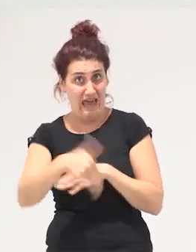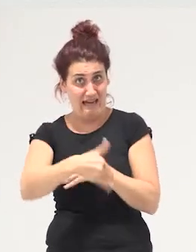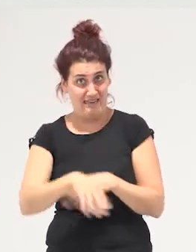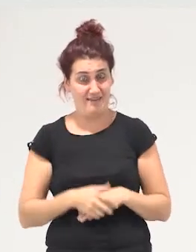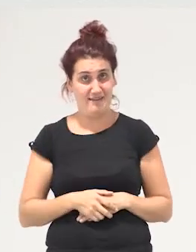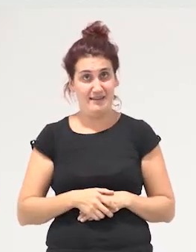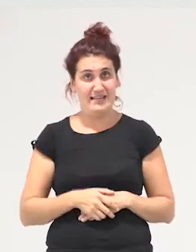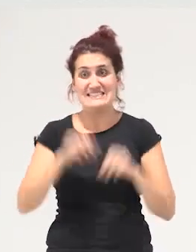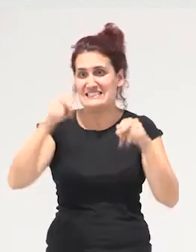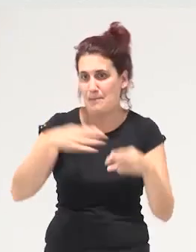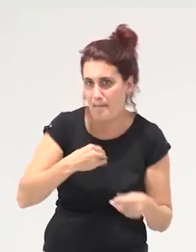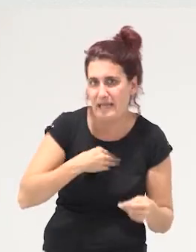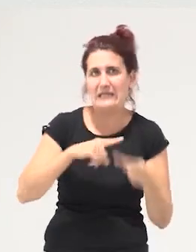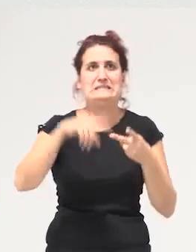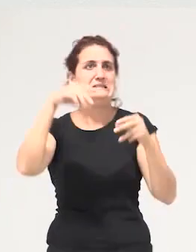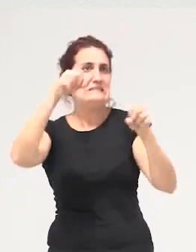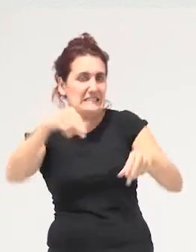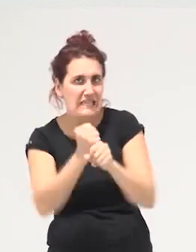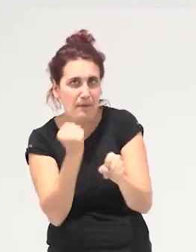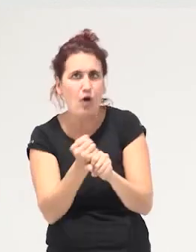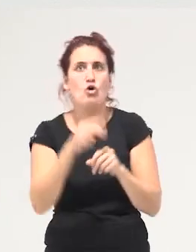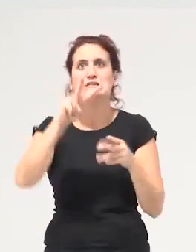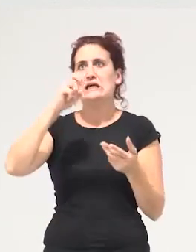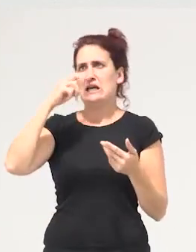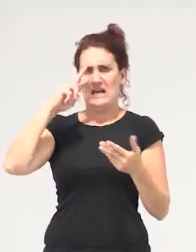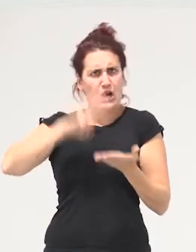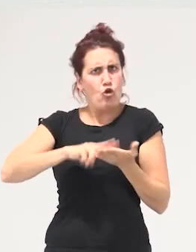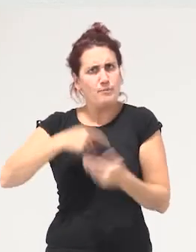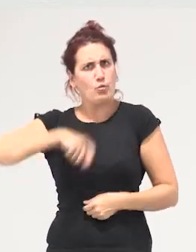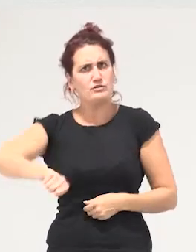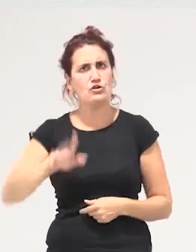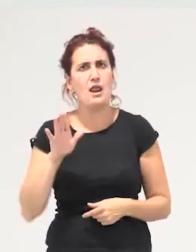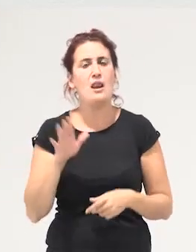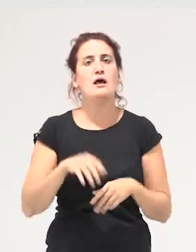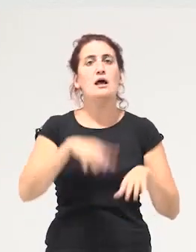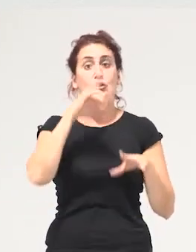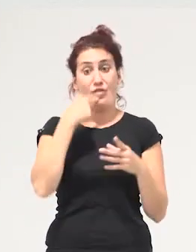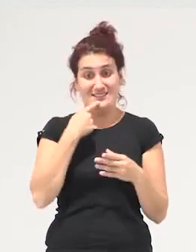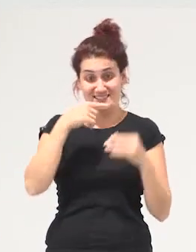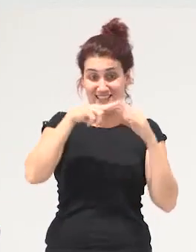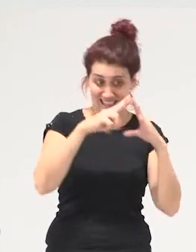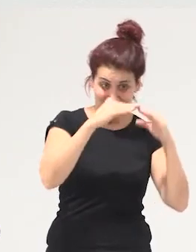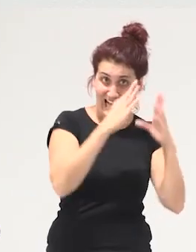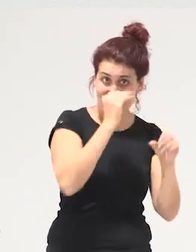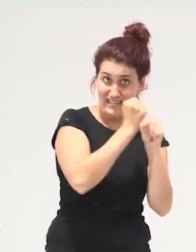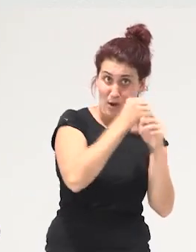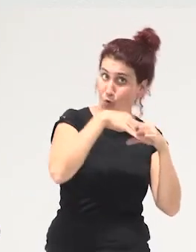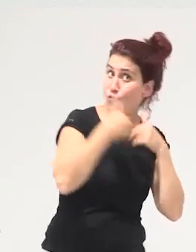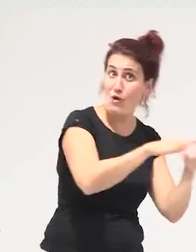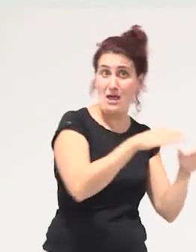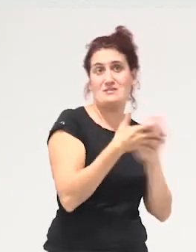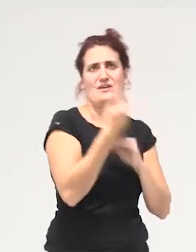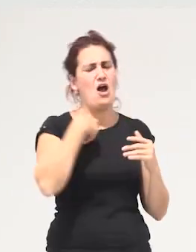papeles sin reconocimiento de conocimientos profesionales sin nada entonces la abolición del empleo de hogar interno acompañado de un plan de